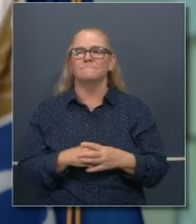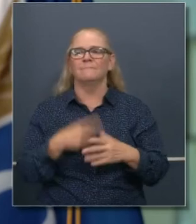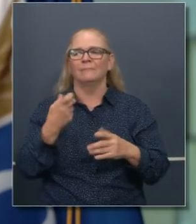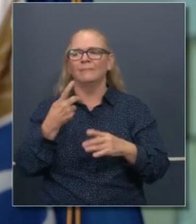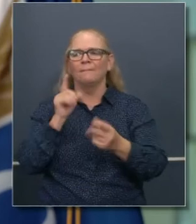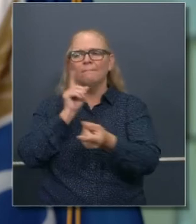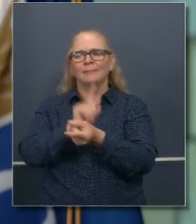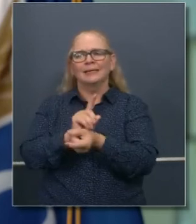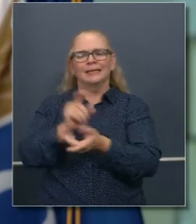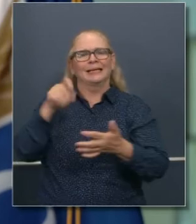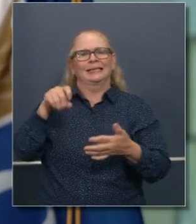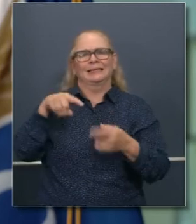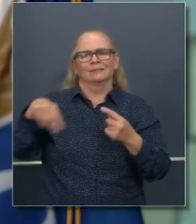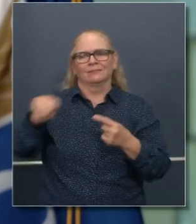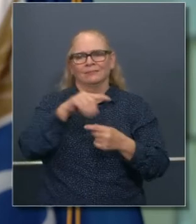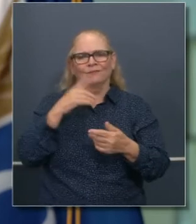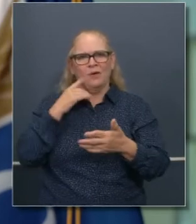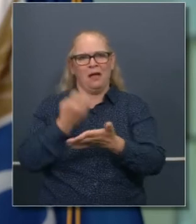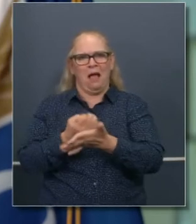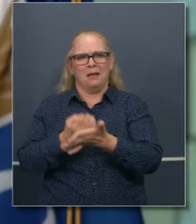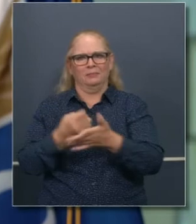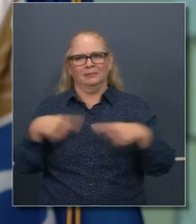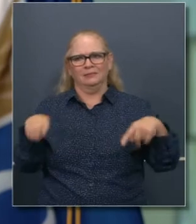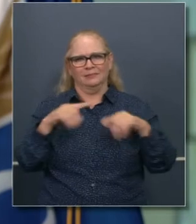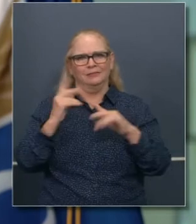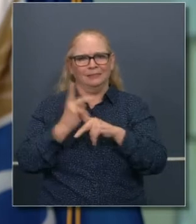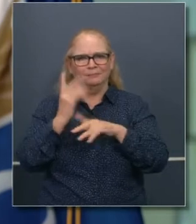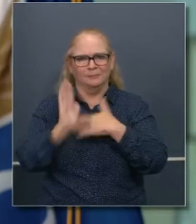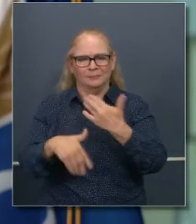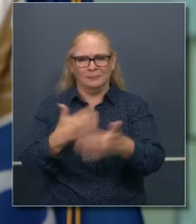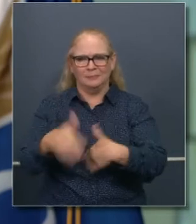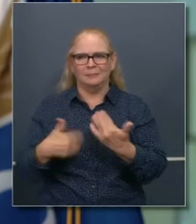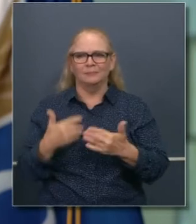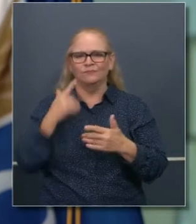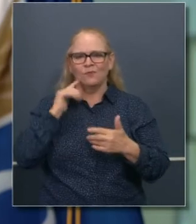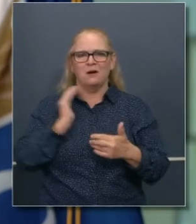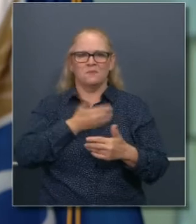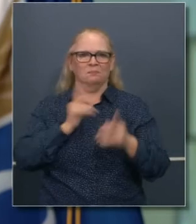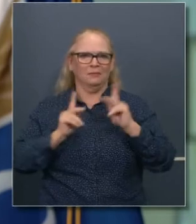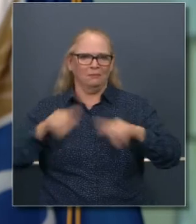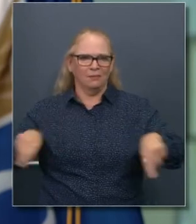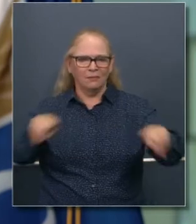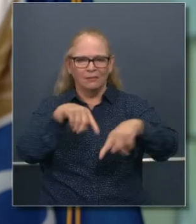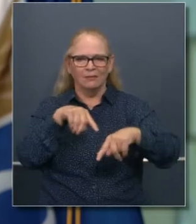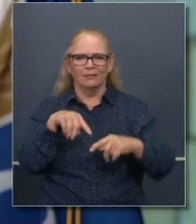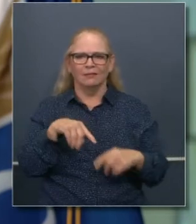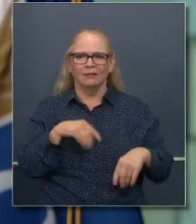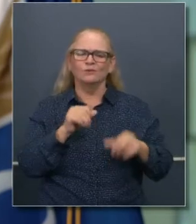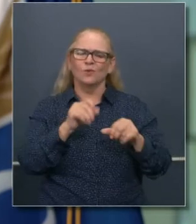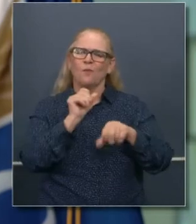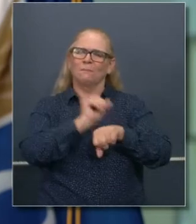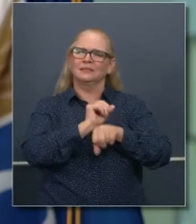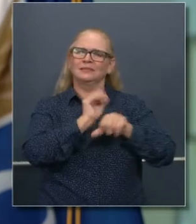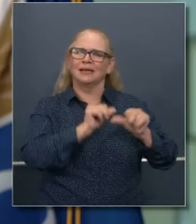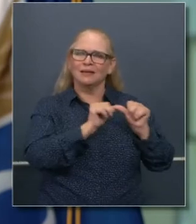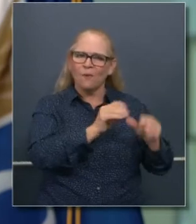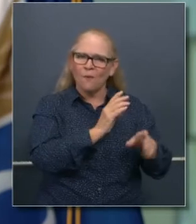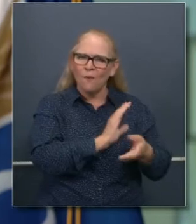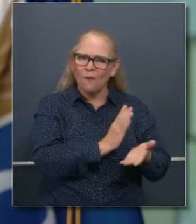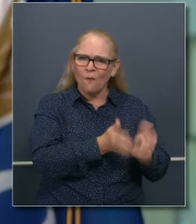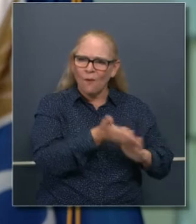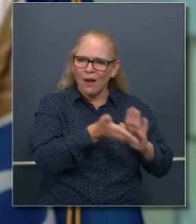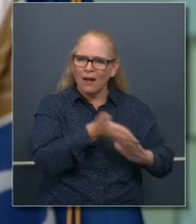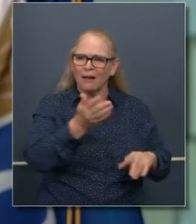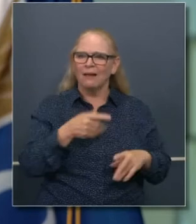sabemos que ha mitigado claramente y de manera fundamental los daños de esta pandemia. Y eso ha ayudado a los negocios